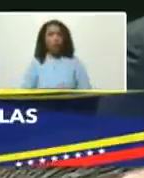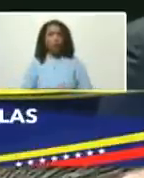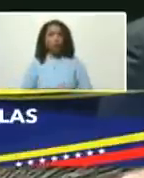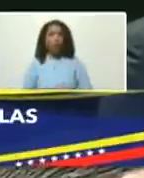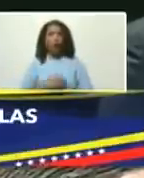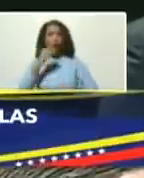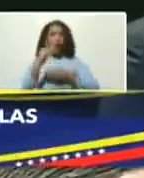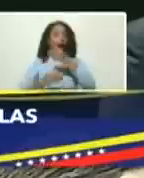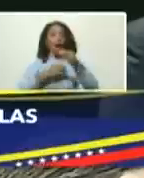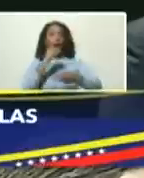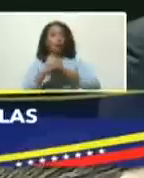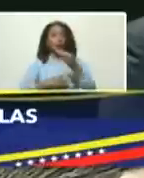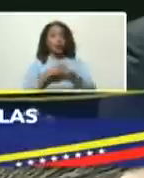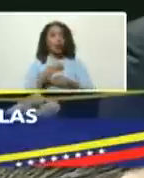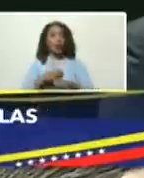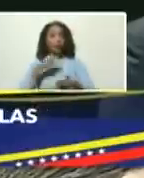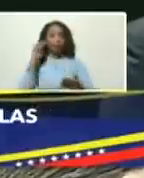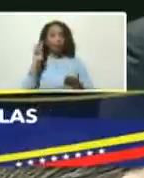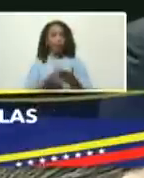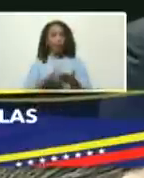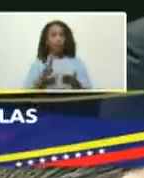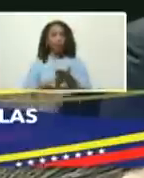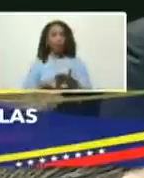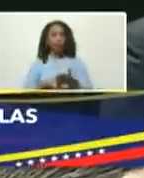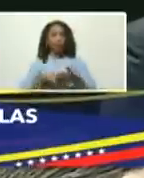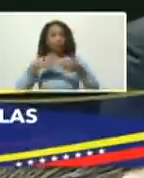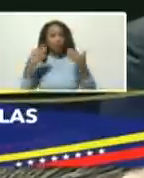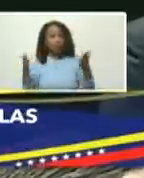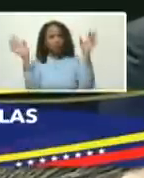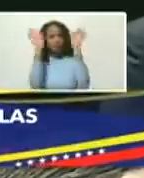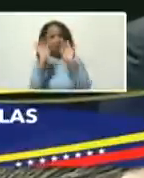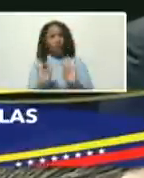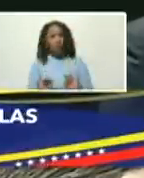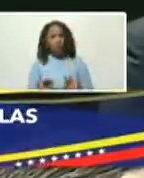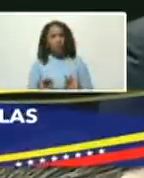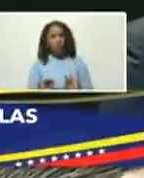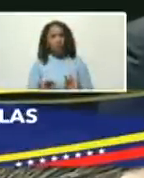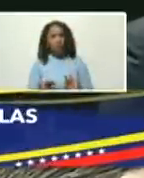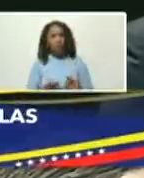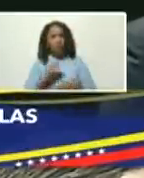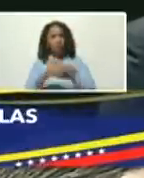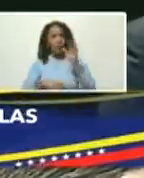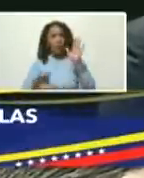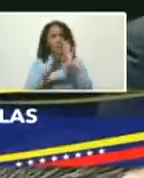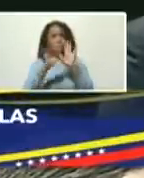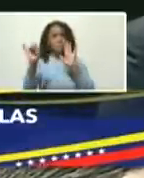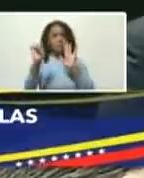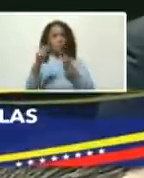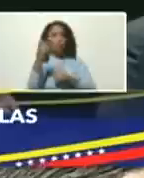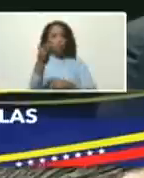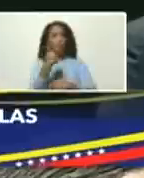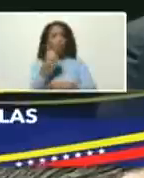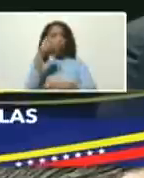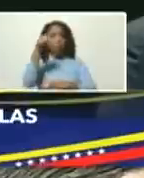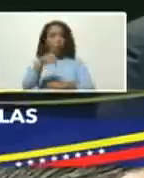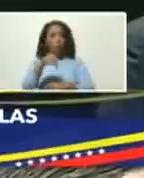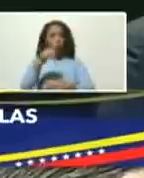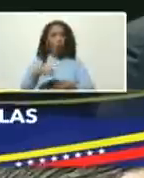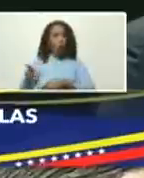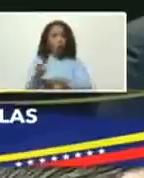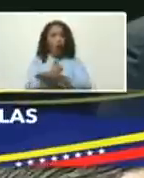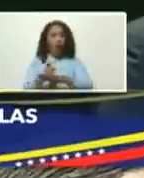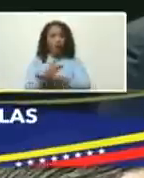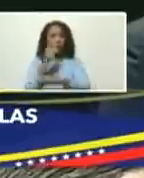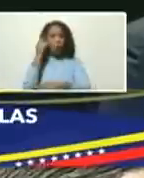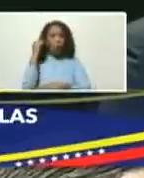consolidarlo hacerlo cierto a través de los mecanismos que se han constituido usted lo ha dicho hoy los gobernadores